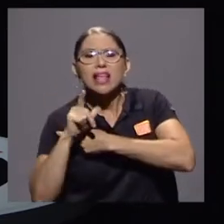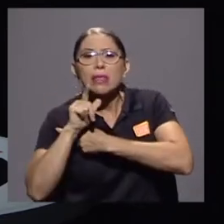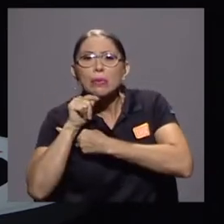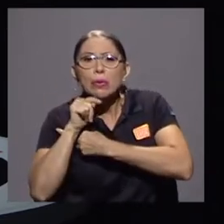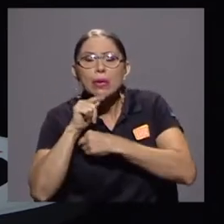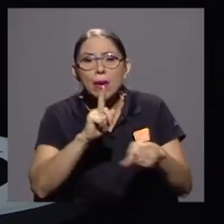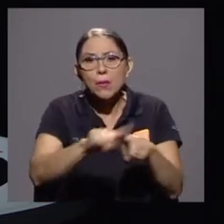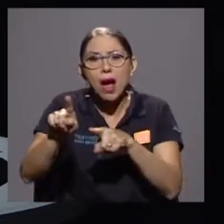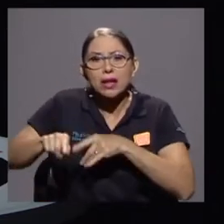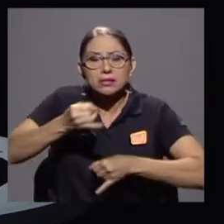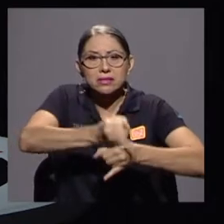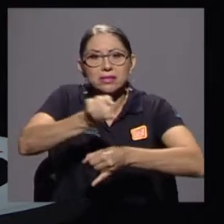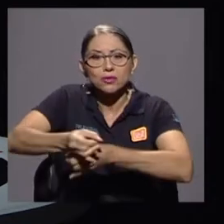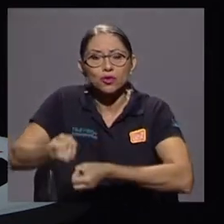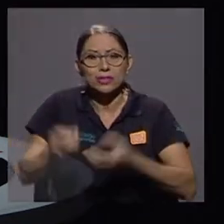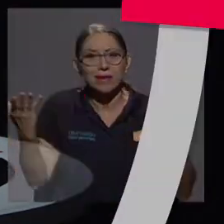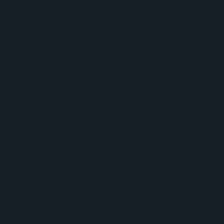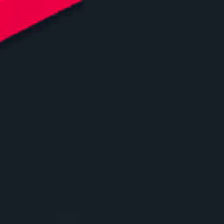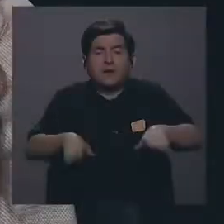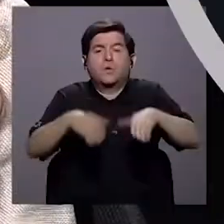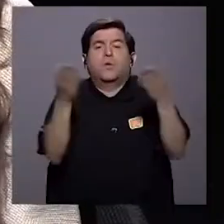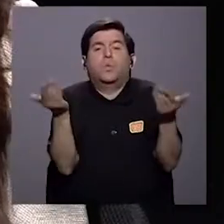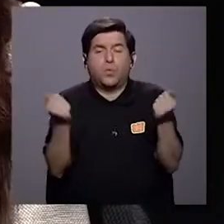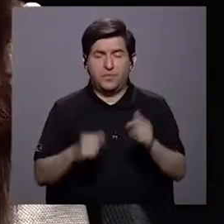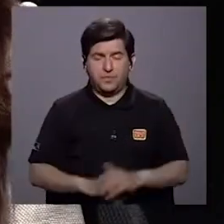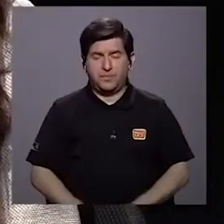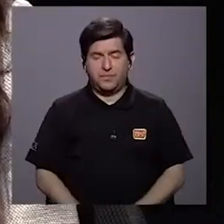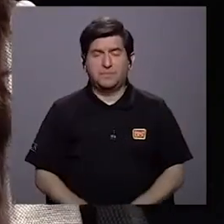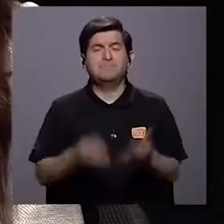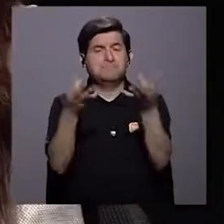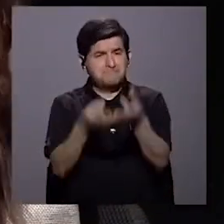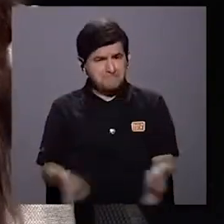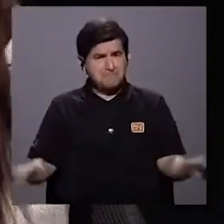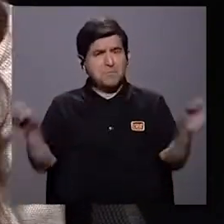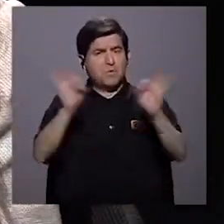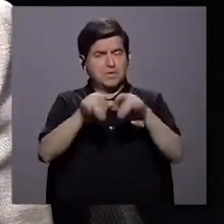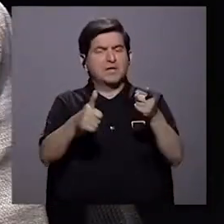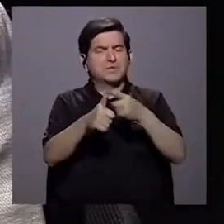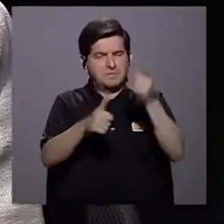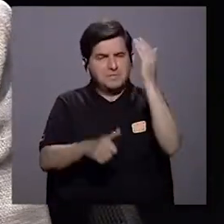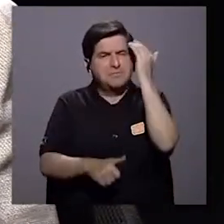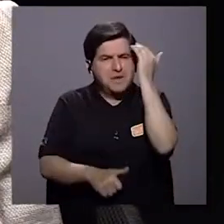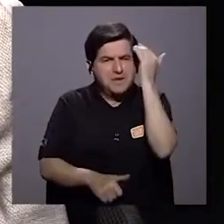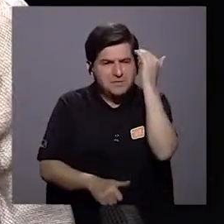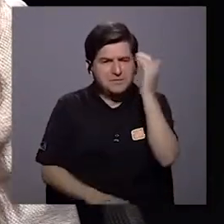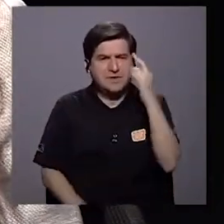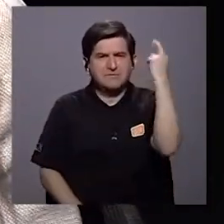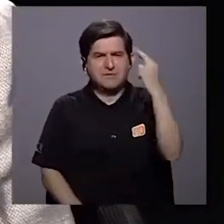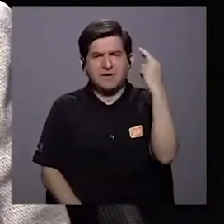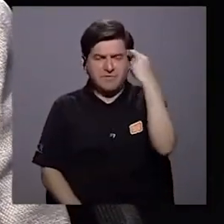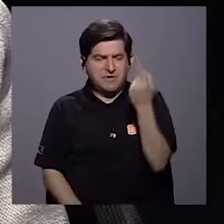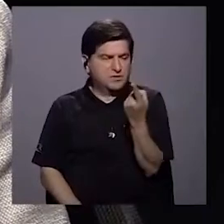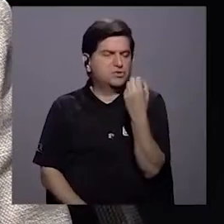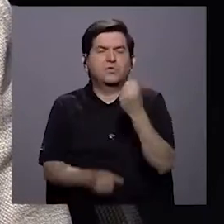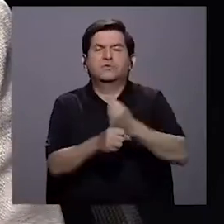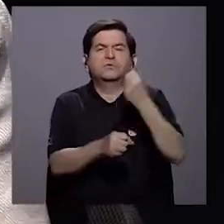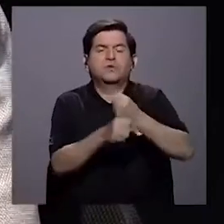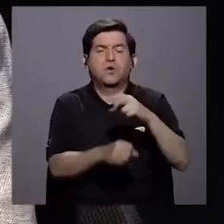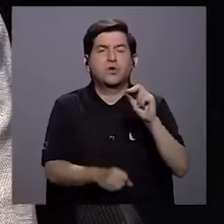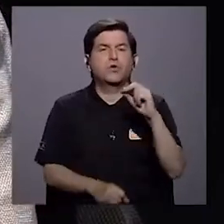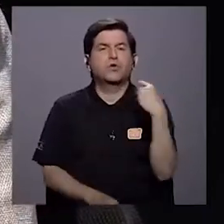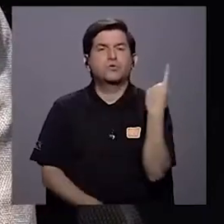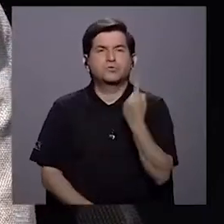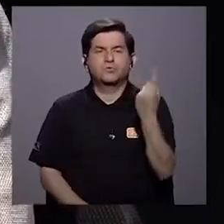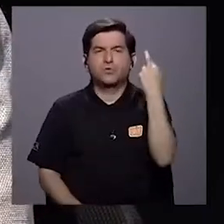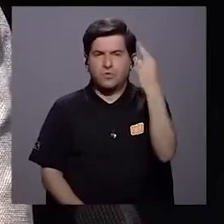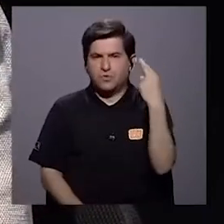varias instituciones del Estado. Bueno, creo que es muy importante dimensionar primero que todo cuáles son las causas del desempleo. Y no